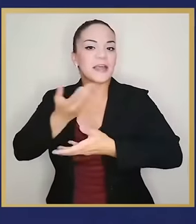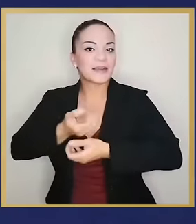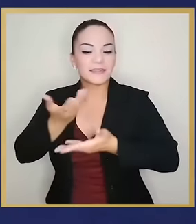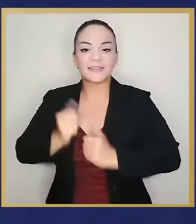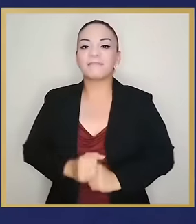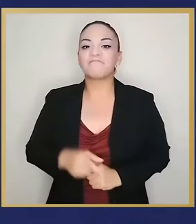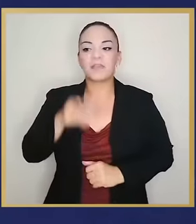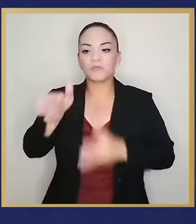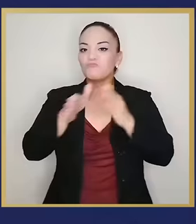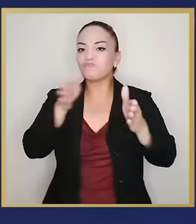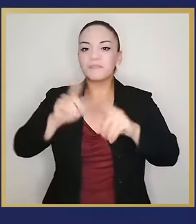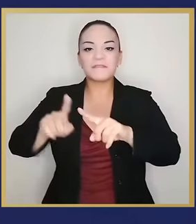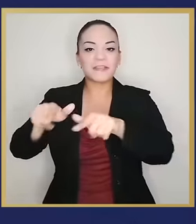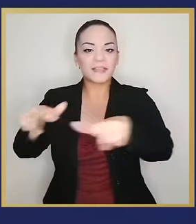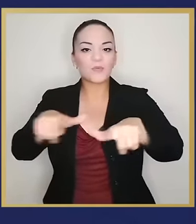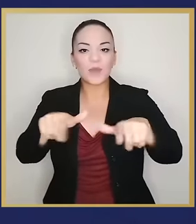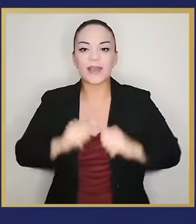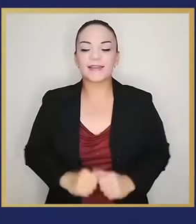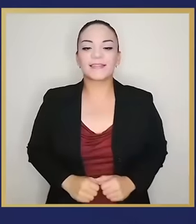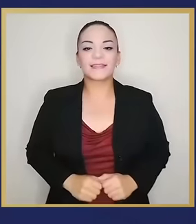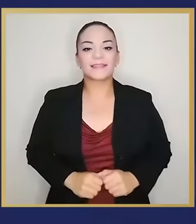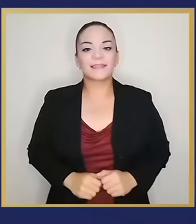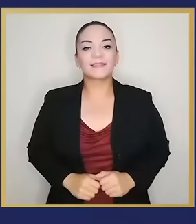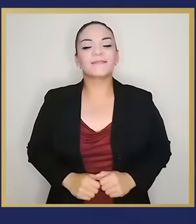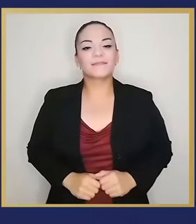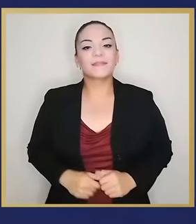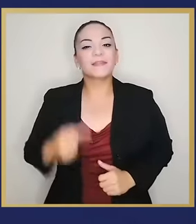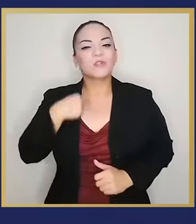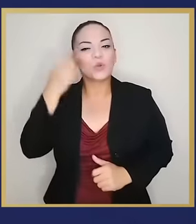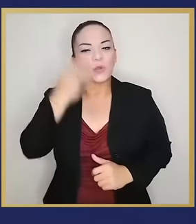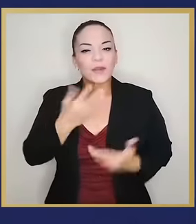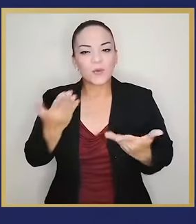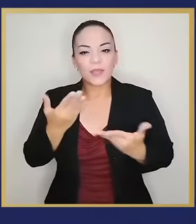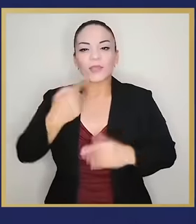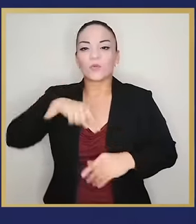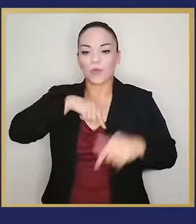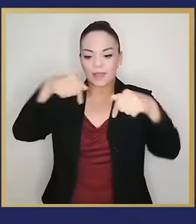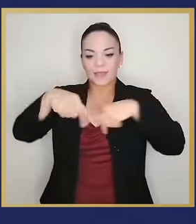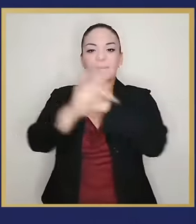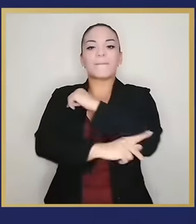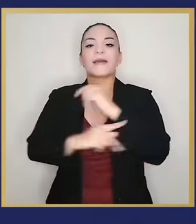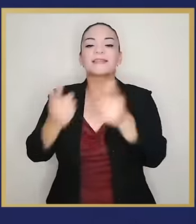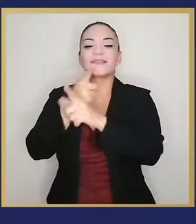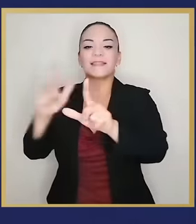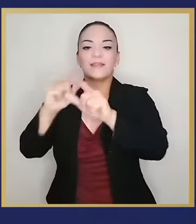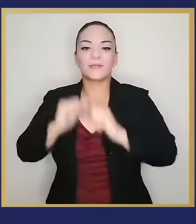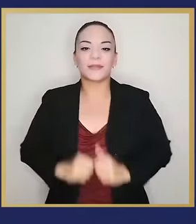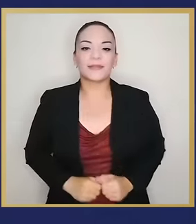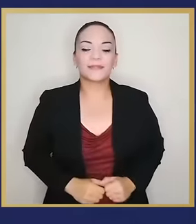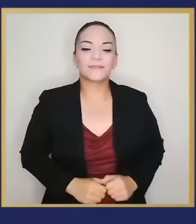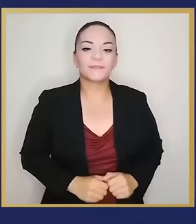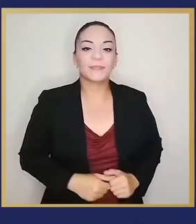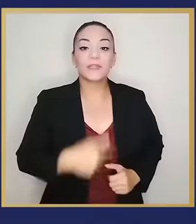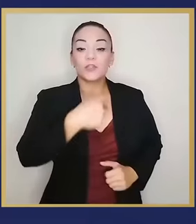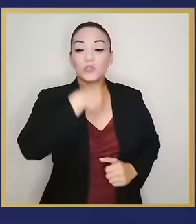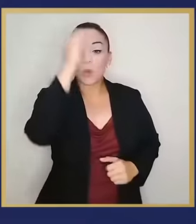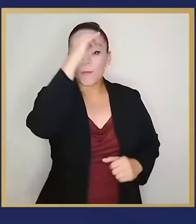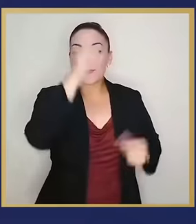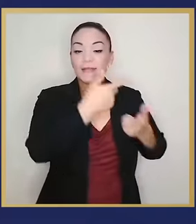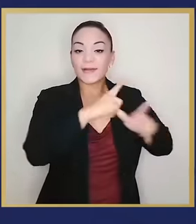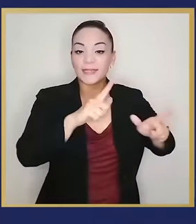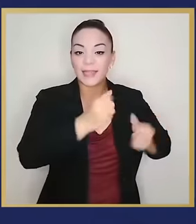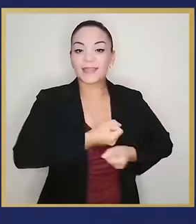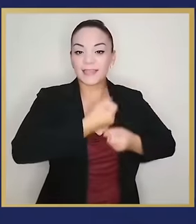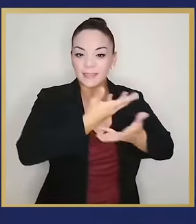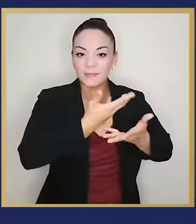oportunidad de manifestarse, hay lugares donde pueden acudir y pues yo considero que estamos en un país libre. Vino sobre